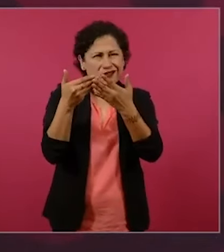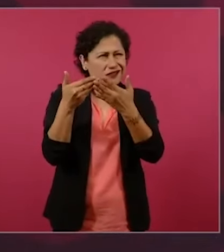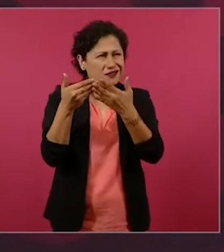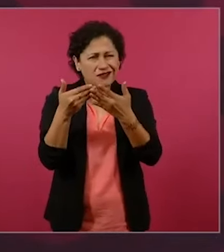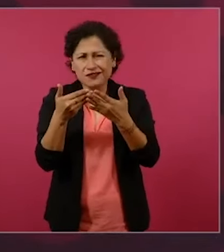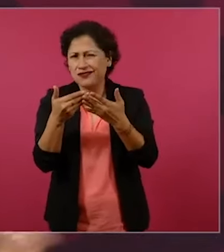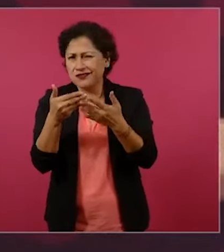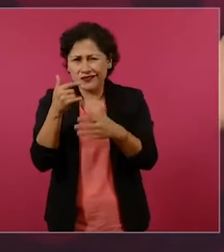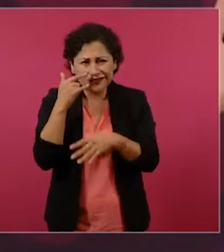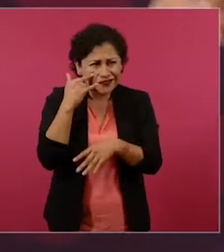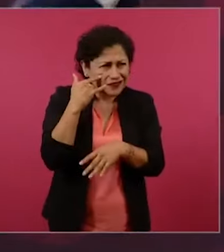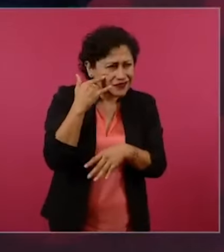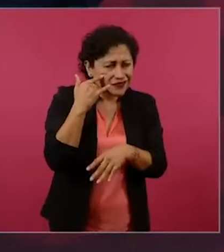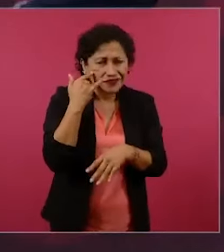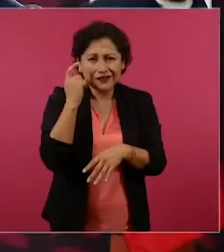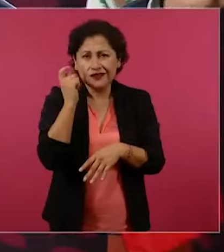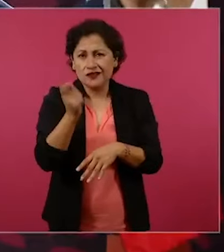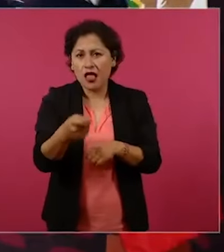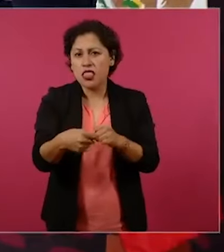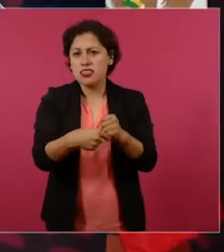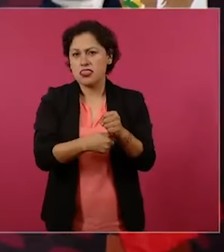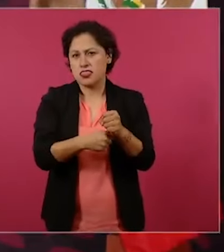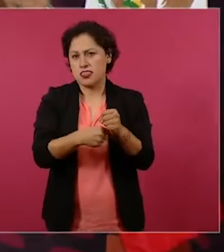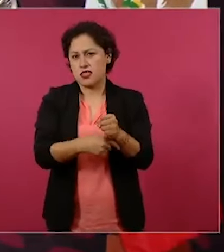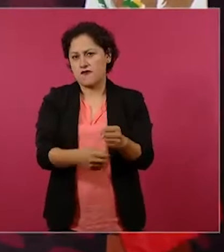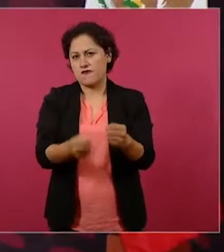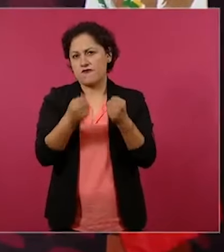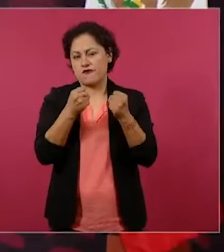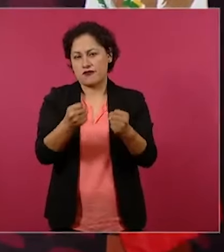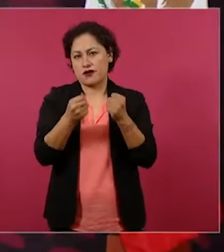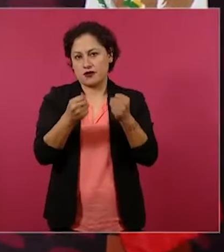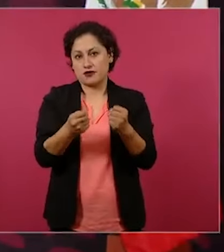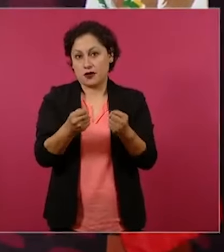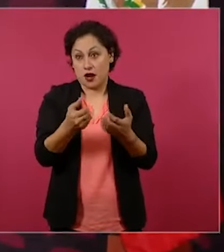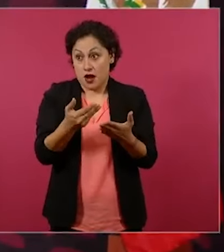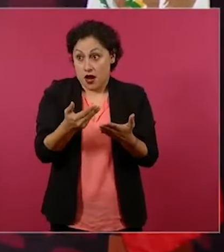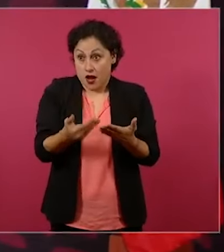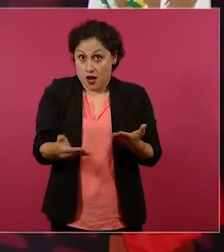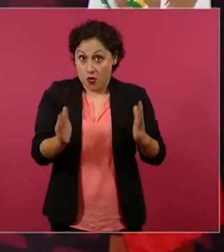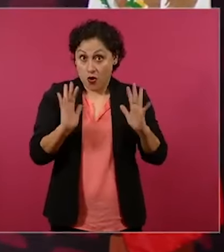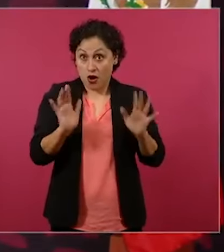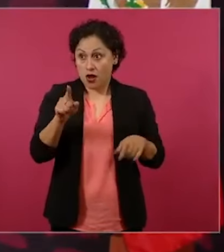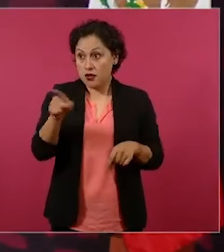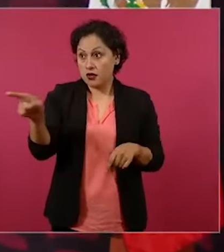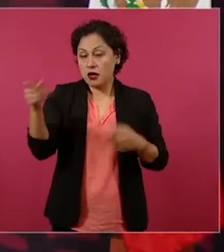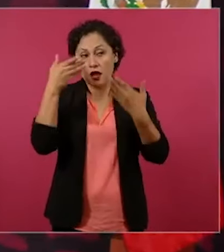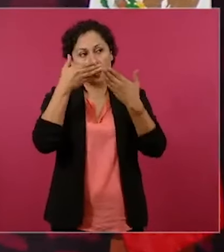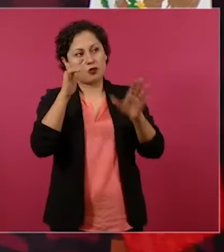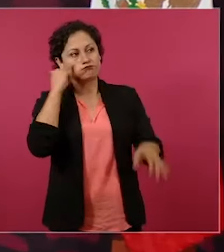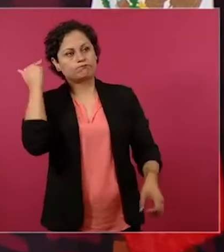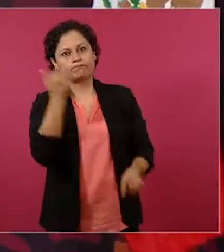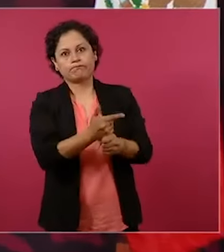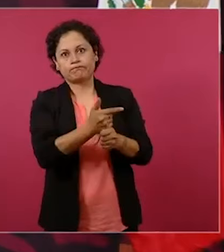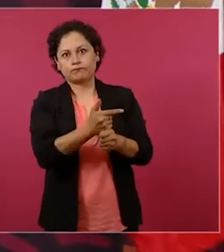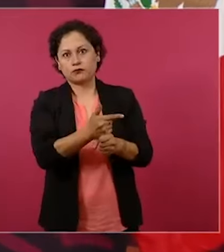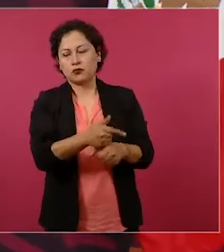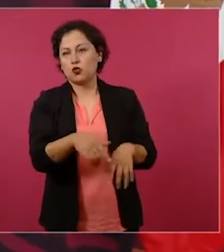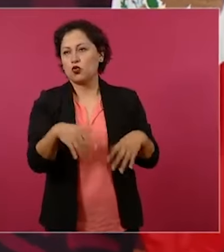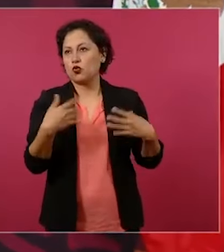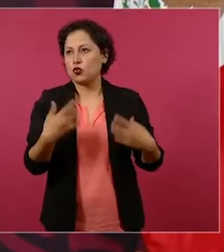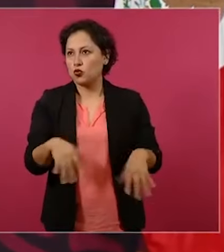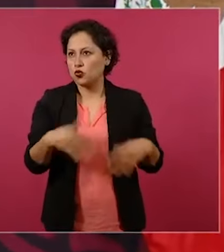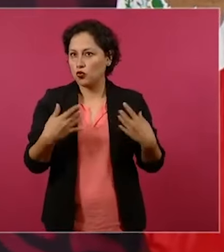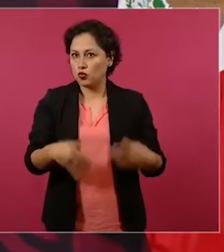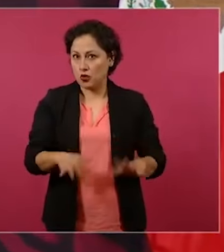el que se haya puesto al descubierto el racismo